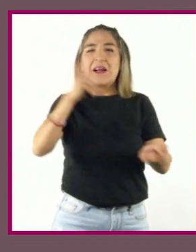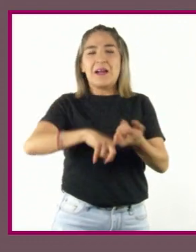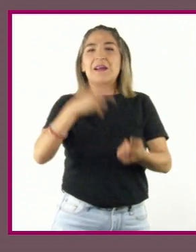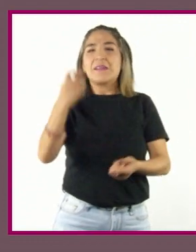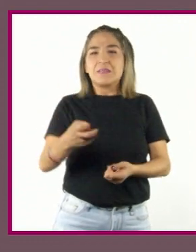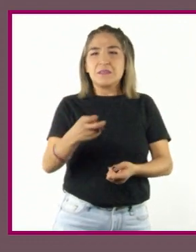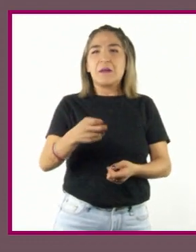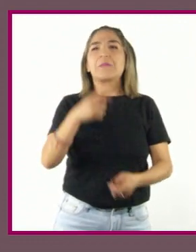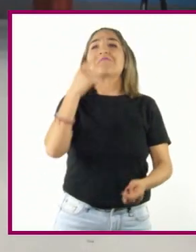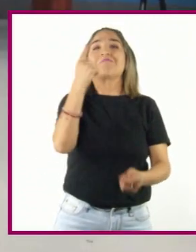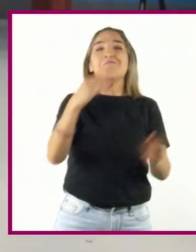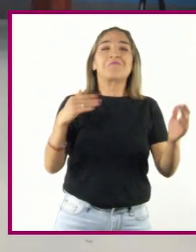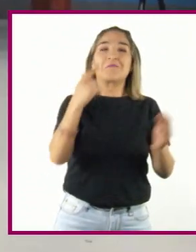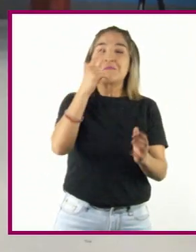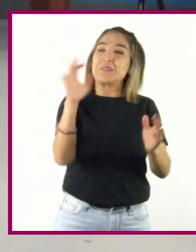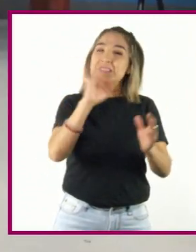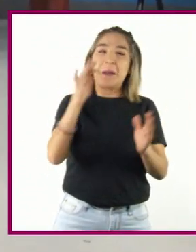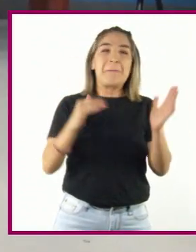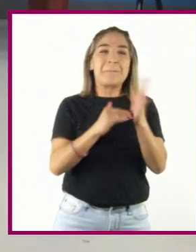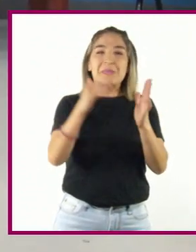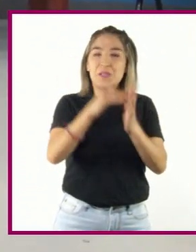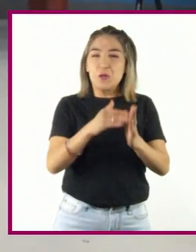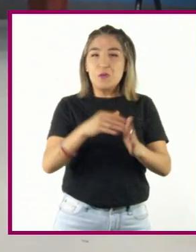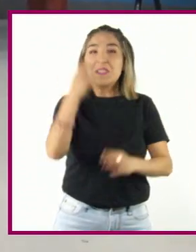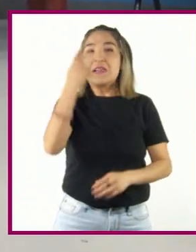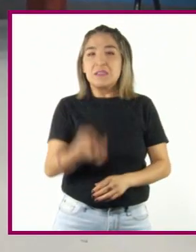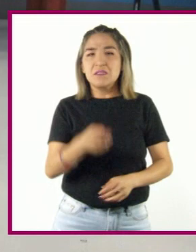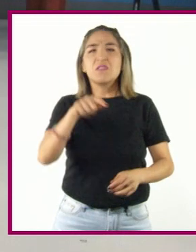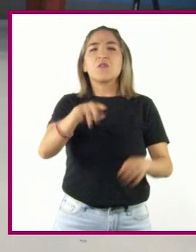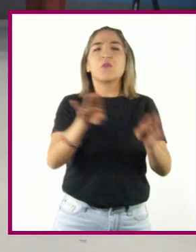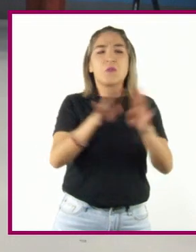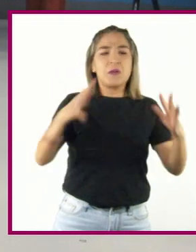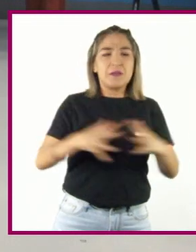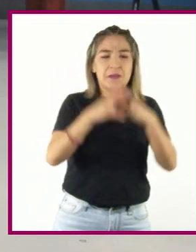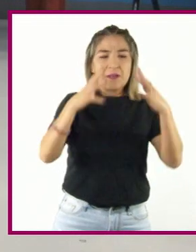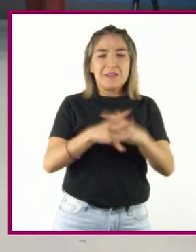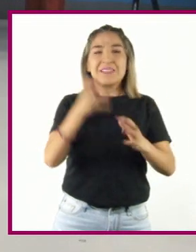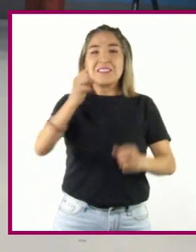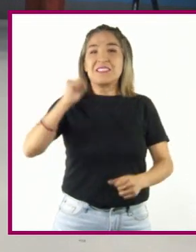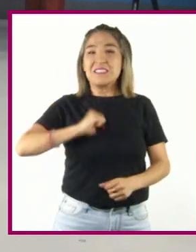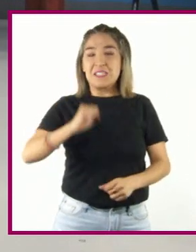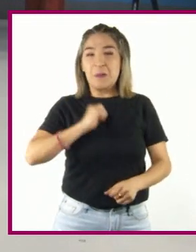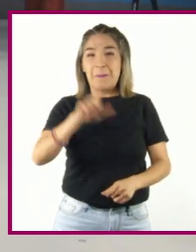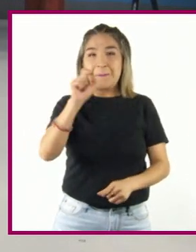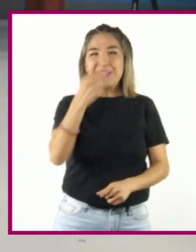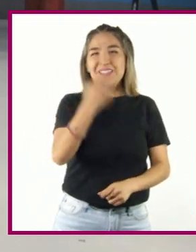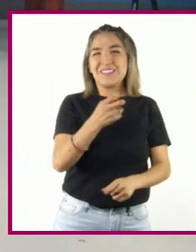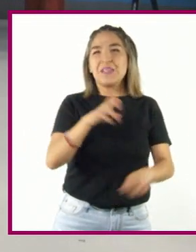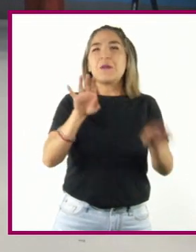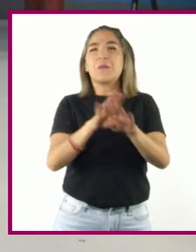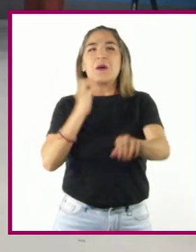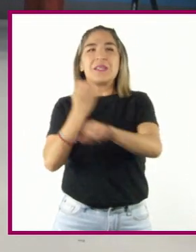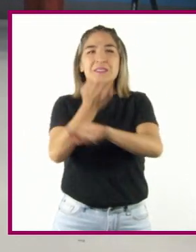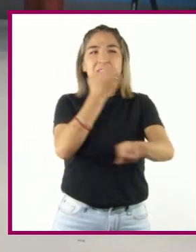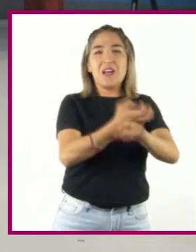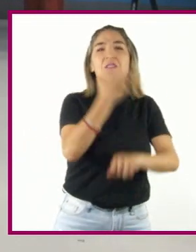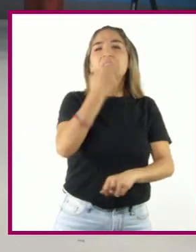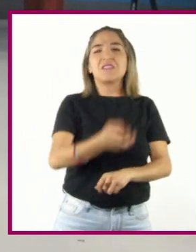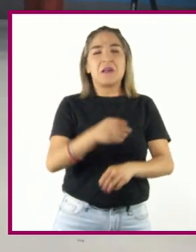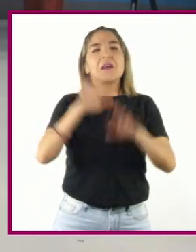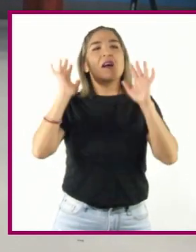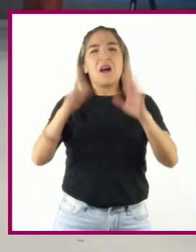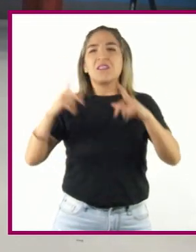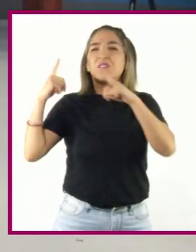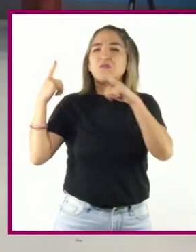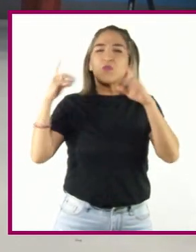rondaba el millón. La guerra típica del siglo XX, la guerra entre estados, ha perdido peso rápidamente. En la